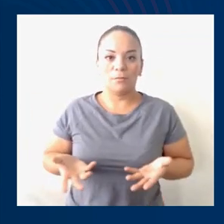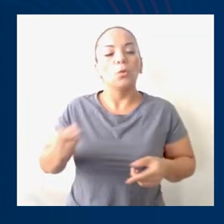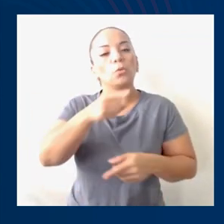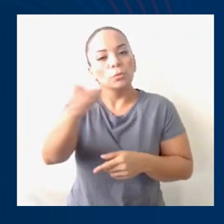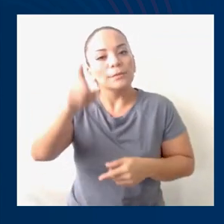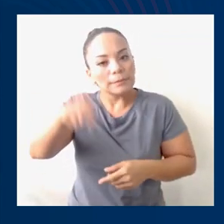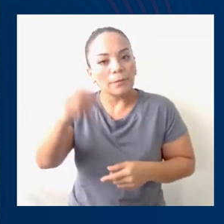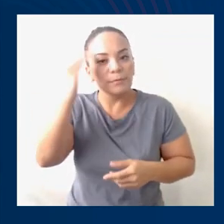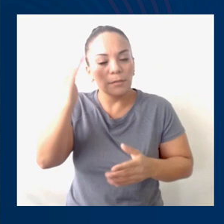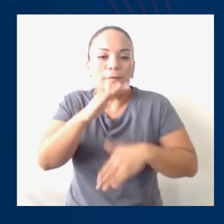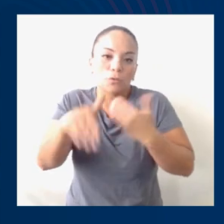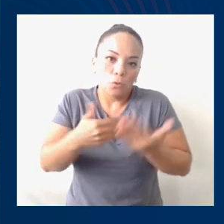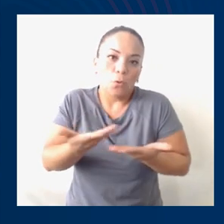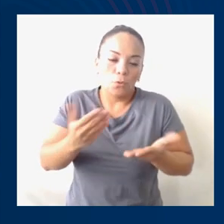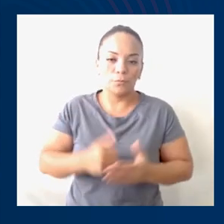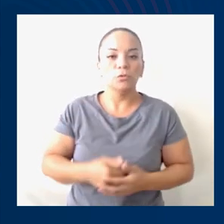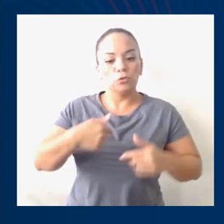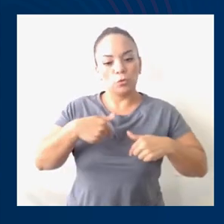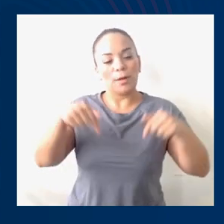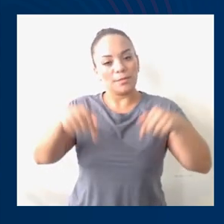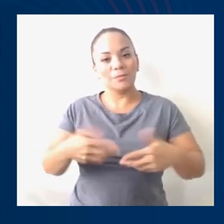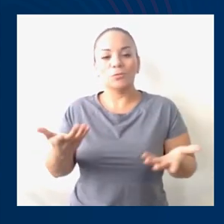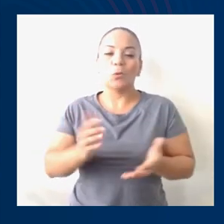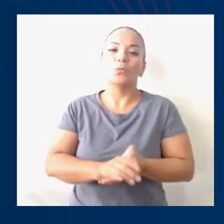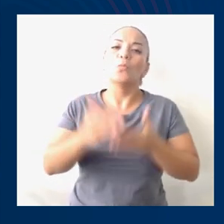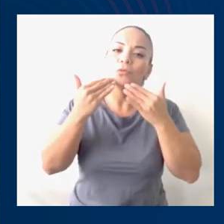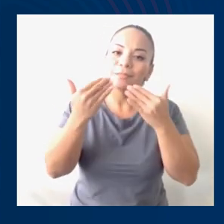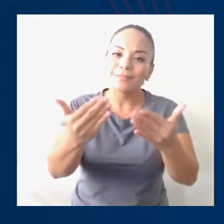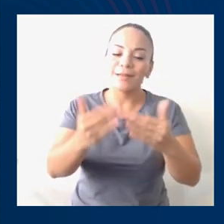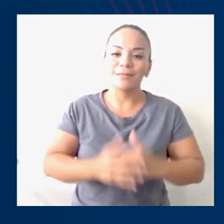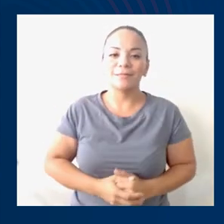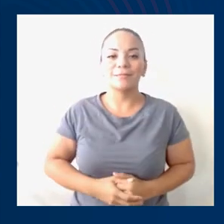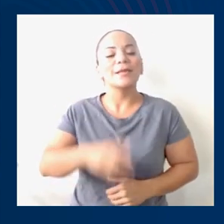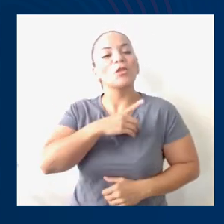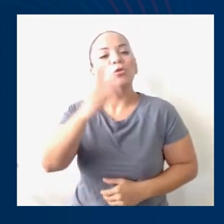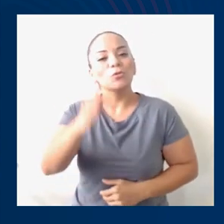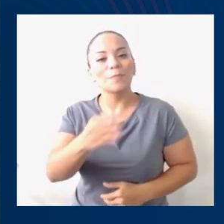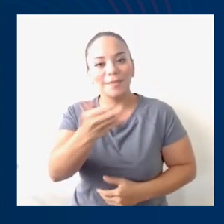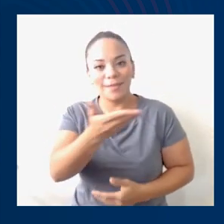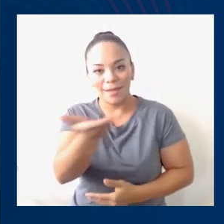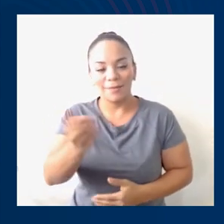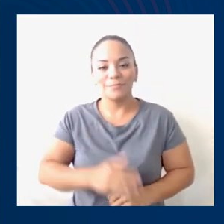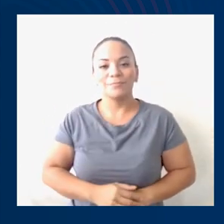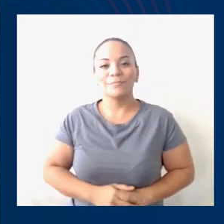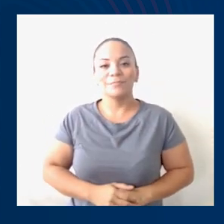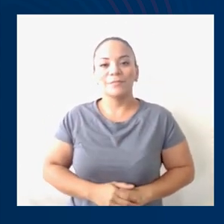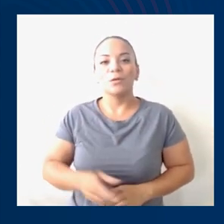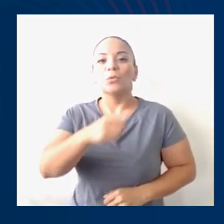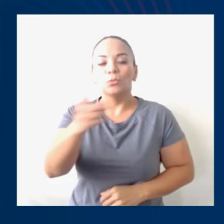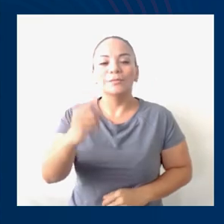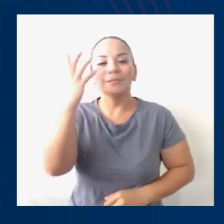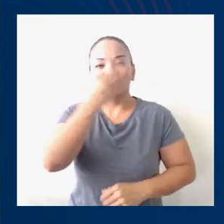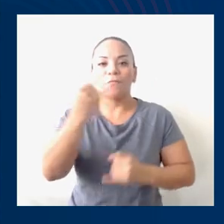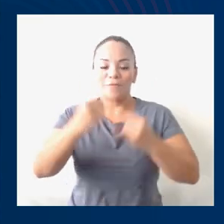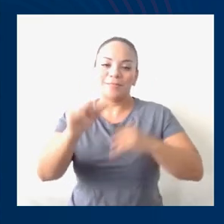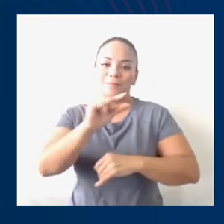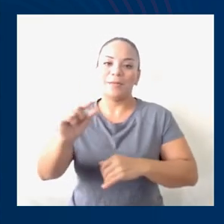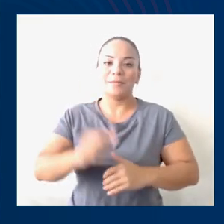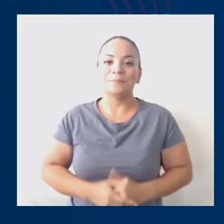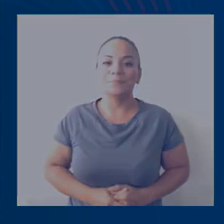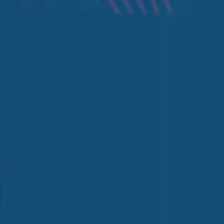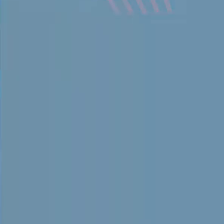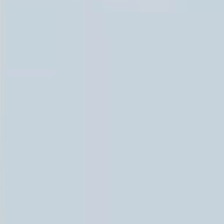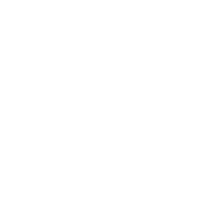porque ustedes merecen saberlo todo. Aquí estoy. Muchísimas gracias. Que Dios los bendiga y que tengan un lindo